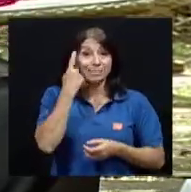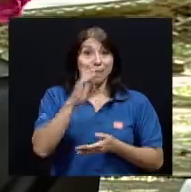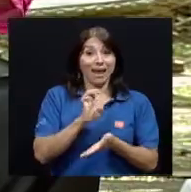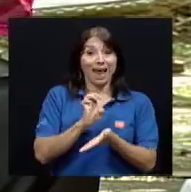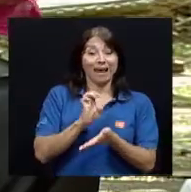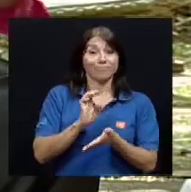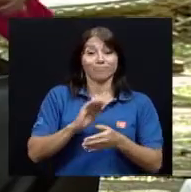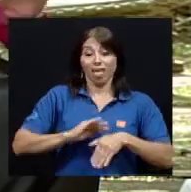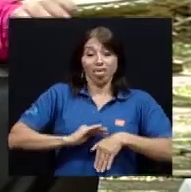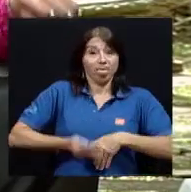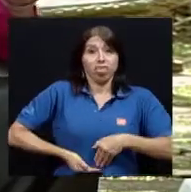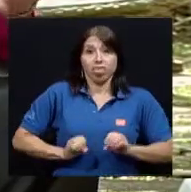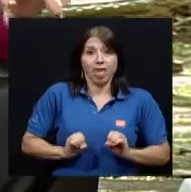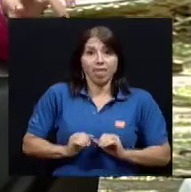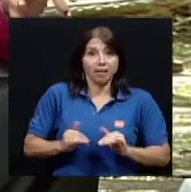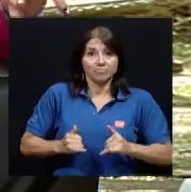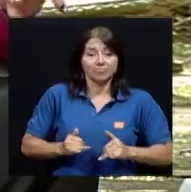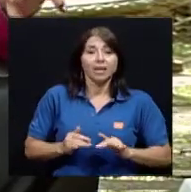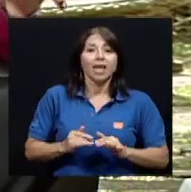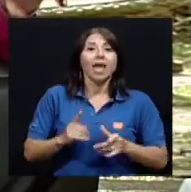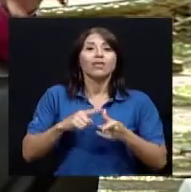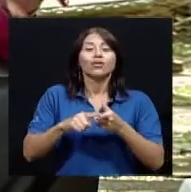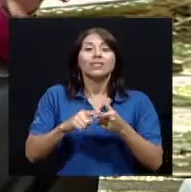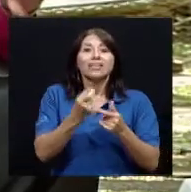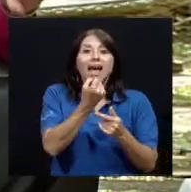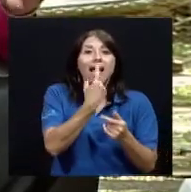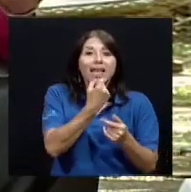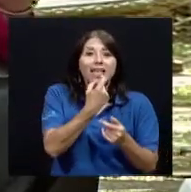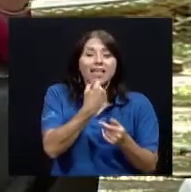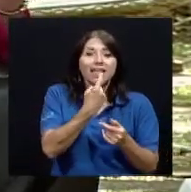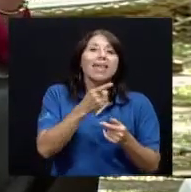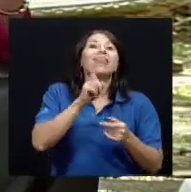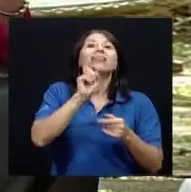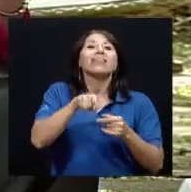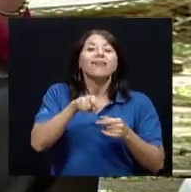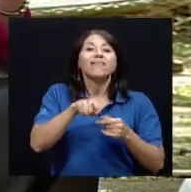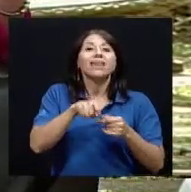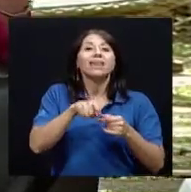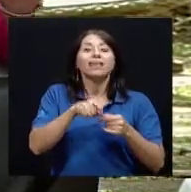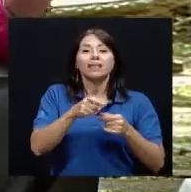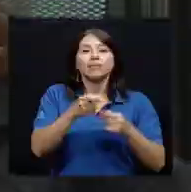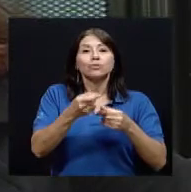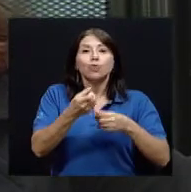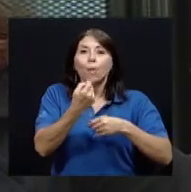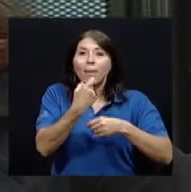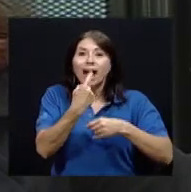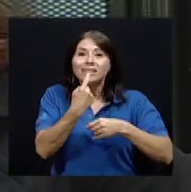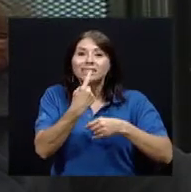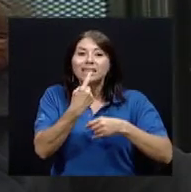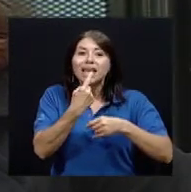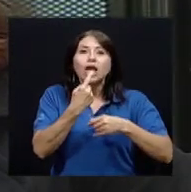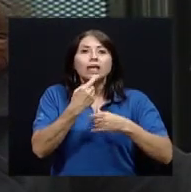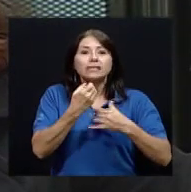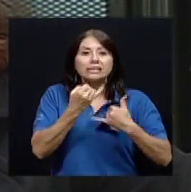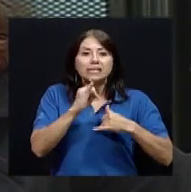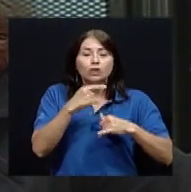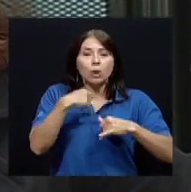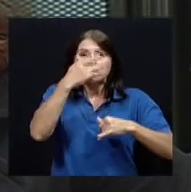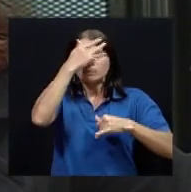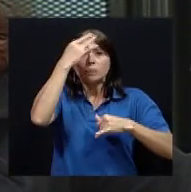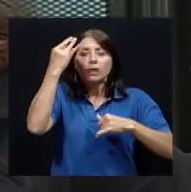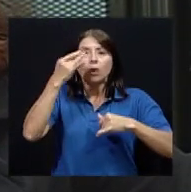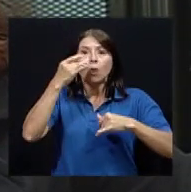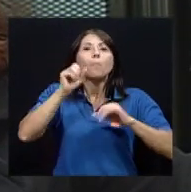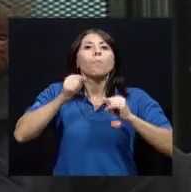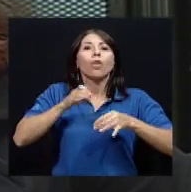todos aquellos que son combinados deben administrarse con un máximo de retraso de 12 horas qué quiere decir esto que si yo todo el día me lo